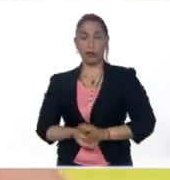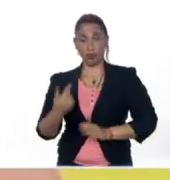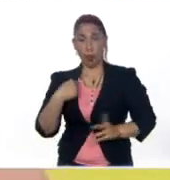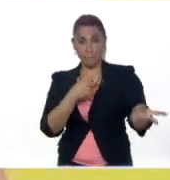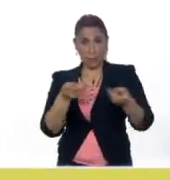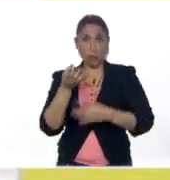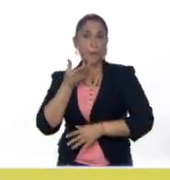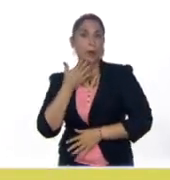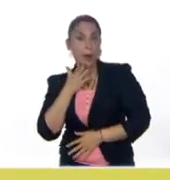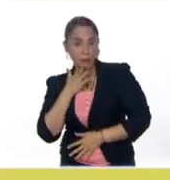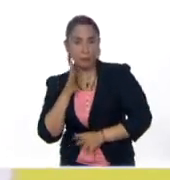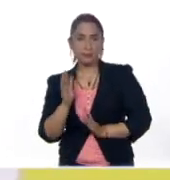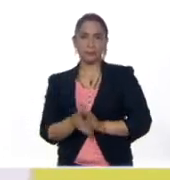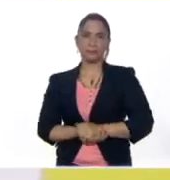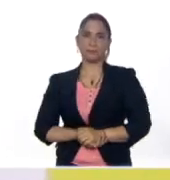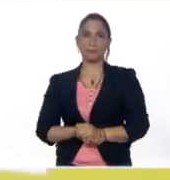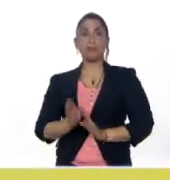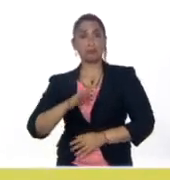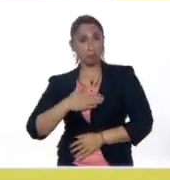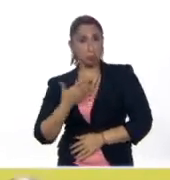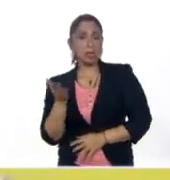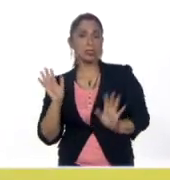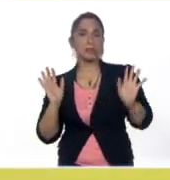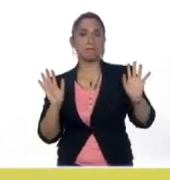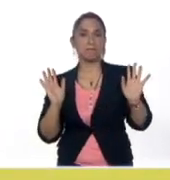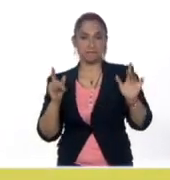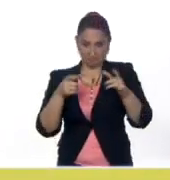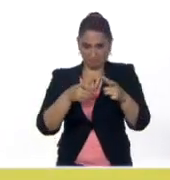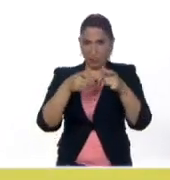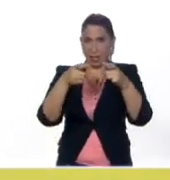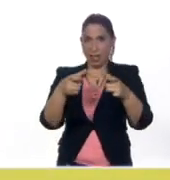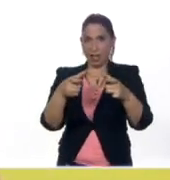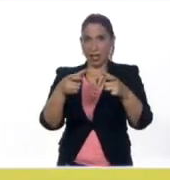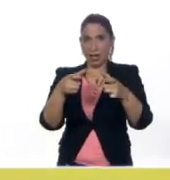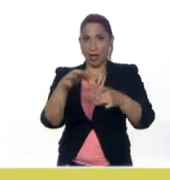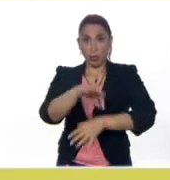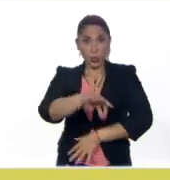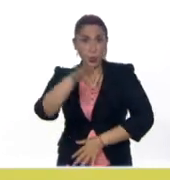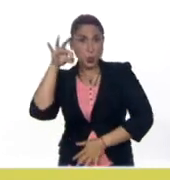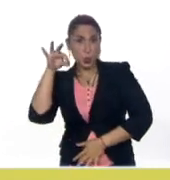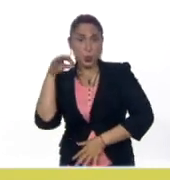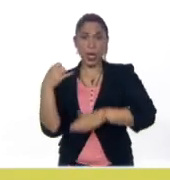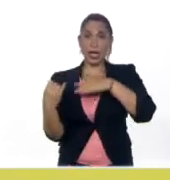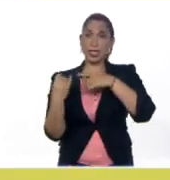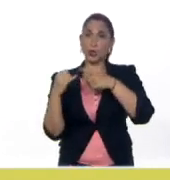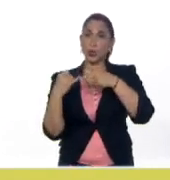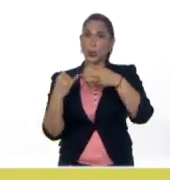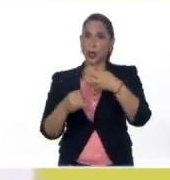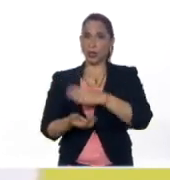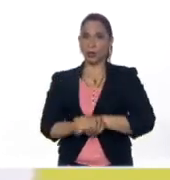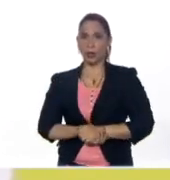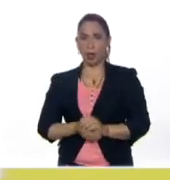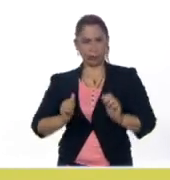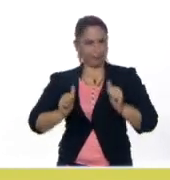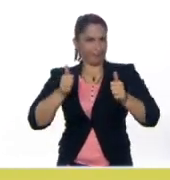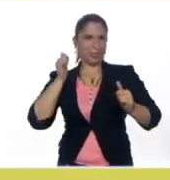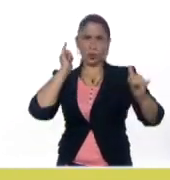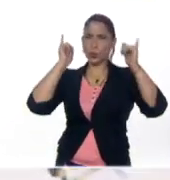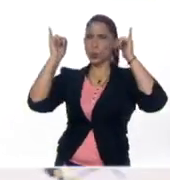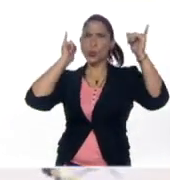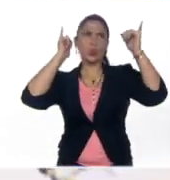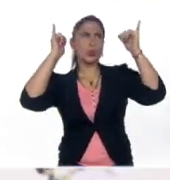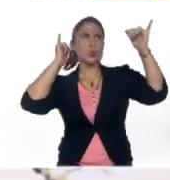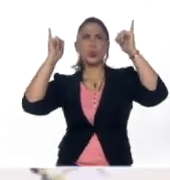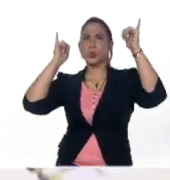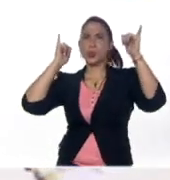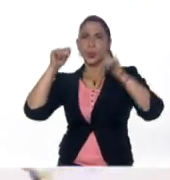invito a que, por ejemplo, pudiese ser así Saco mis instrumentos y que comience la